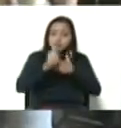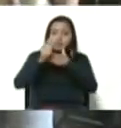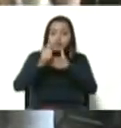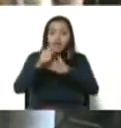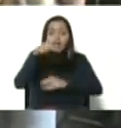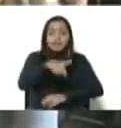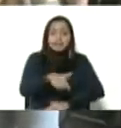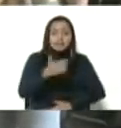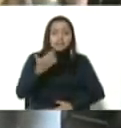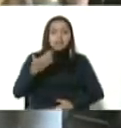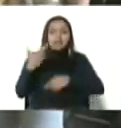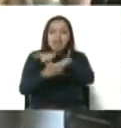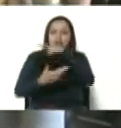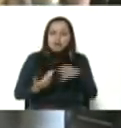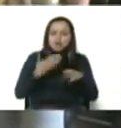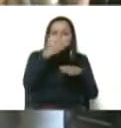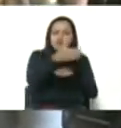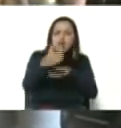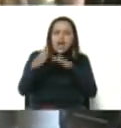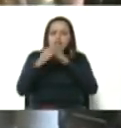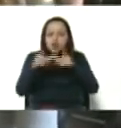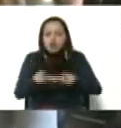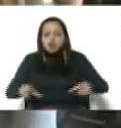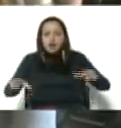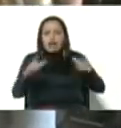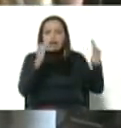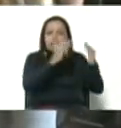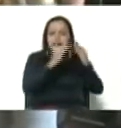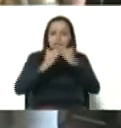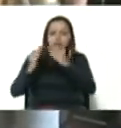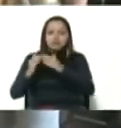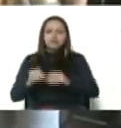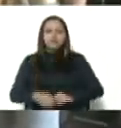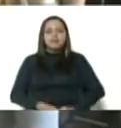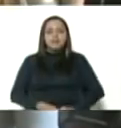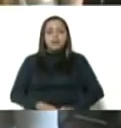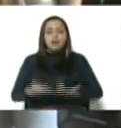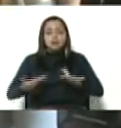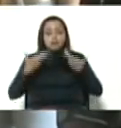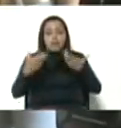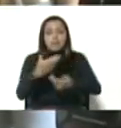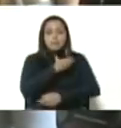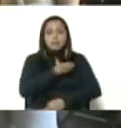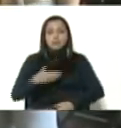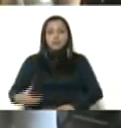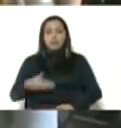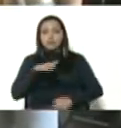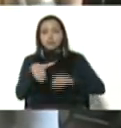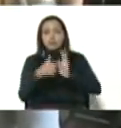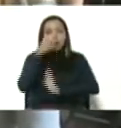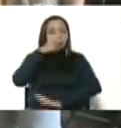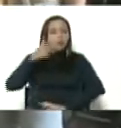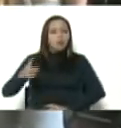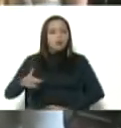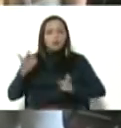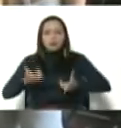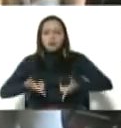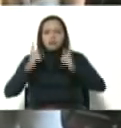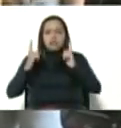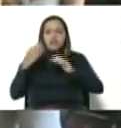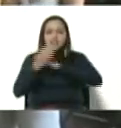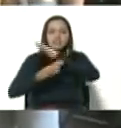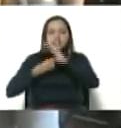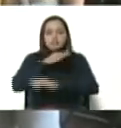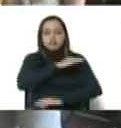cada esquina, hasta cada espacio y hasta cada hogar. Así que a usted, presidente, y a todo el pueblo, que hace posible que las